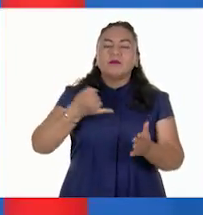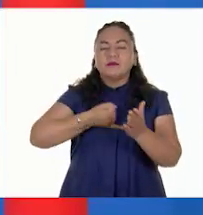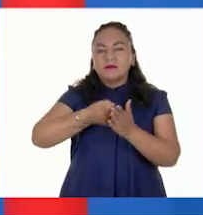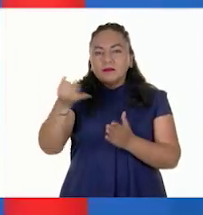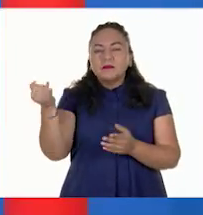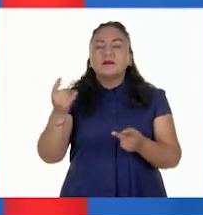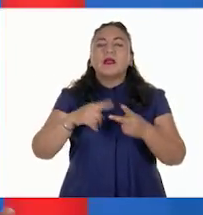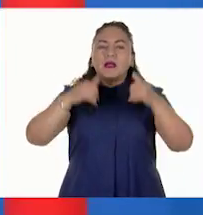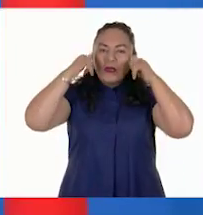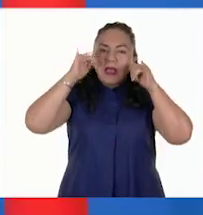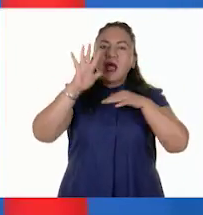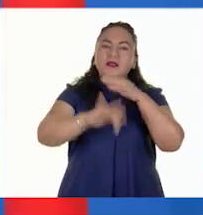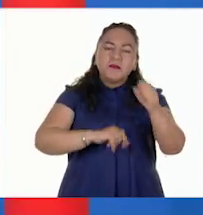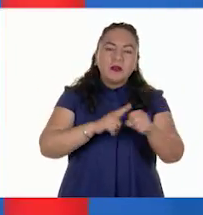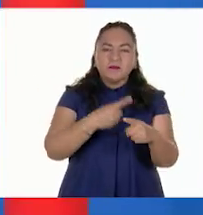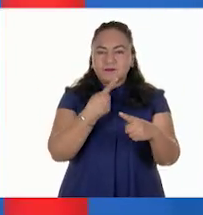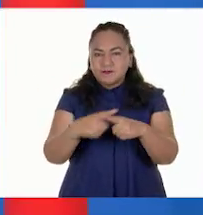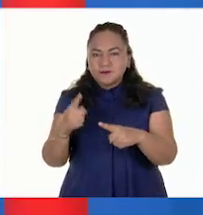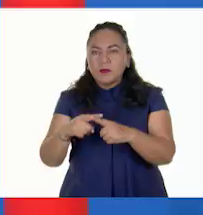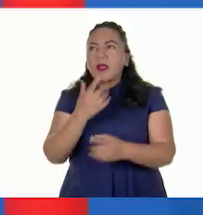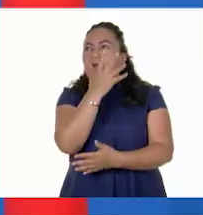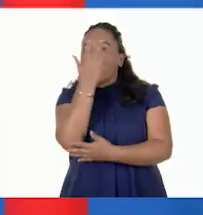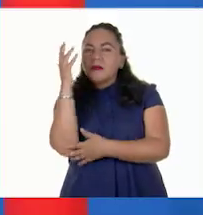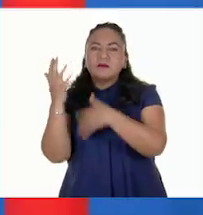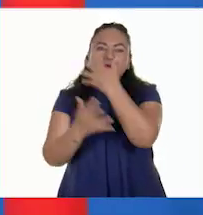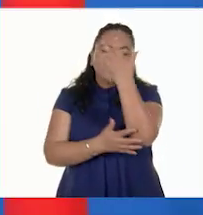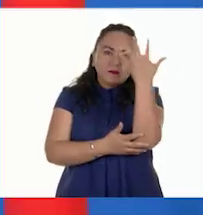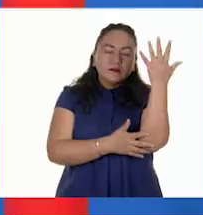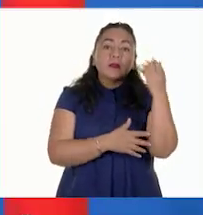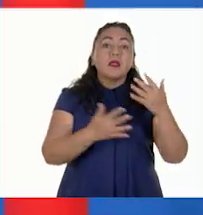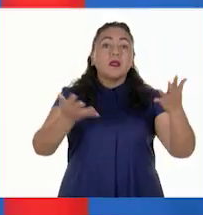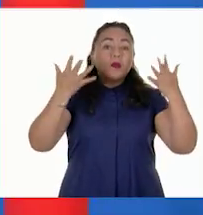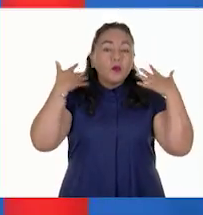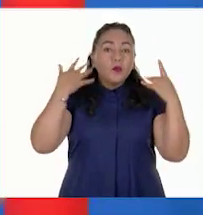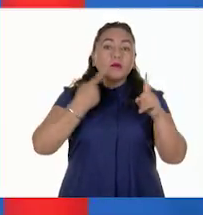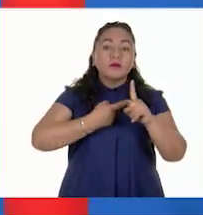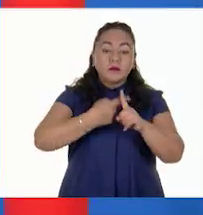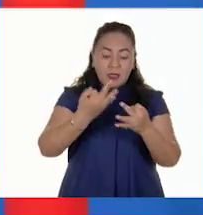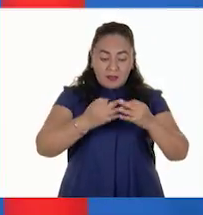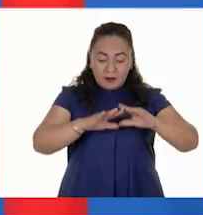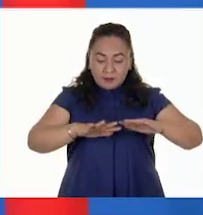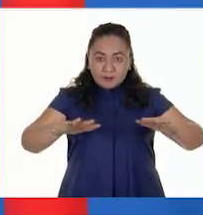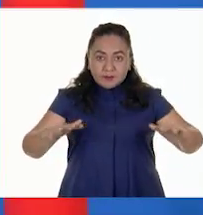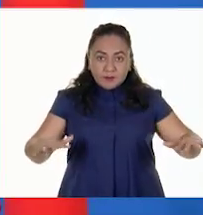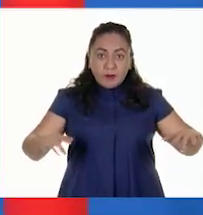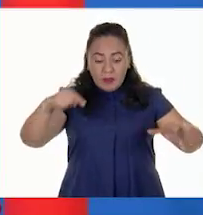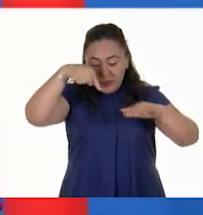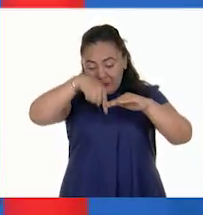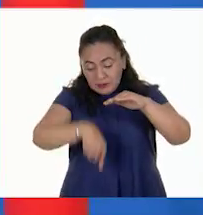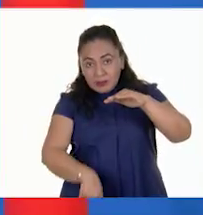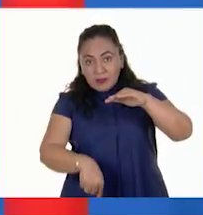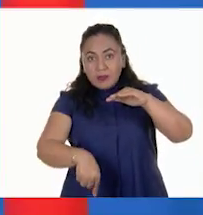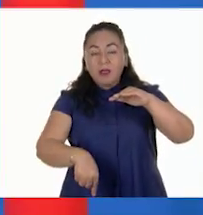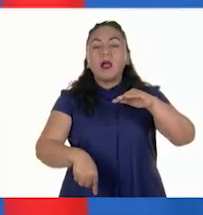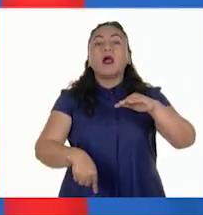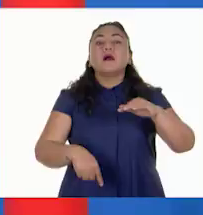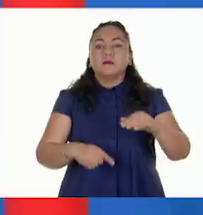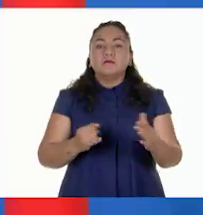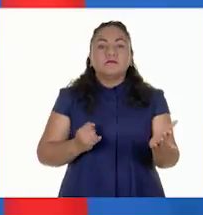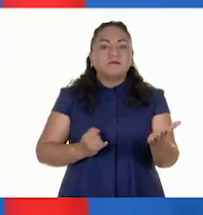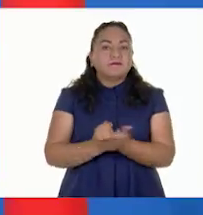forestales, que el clima, hidrografía, relieve y suelo, influyen de manera determinante.